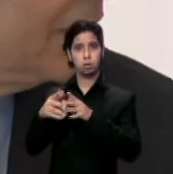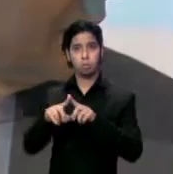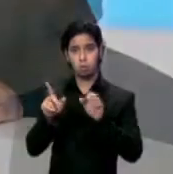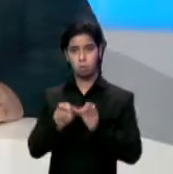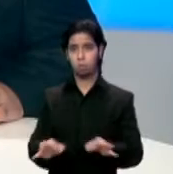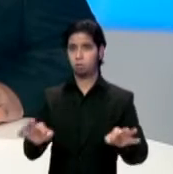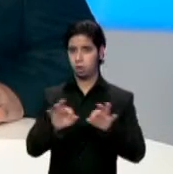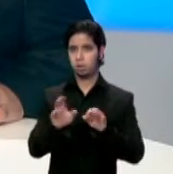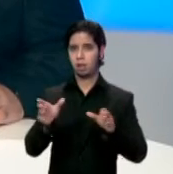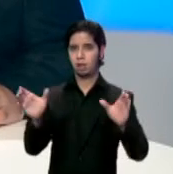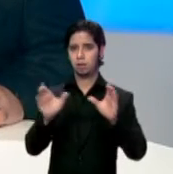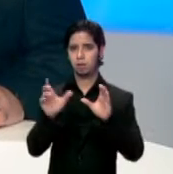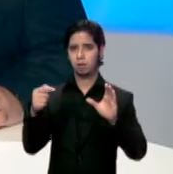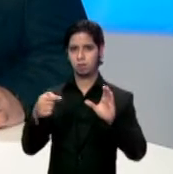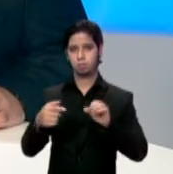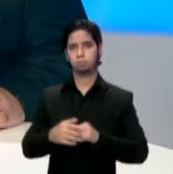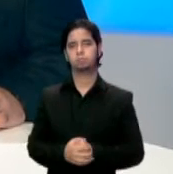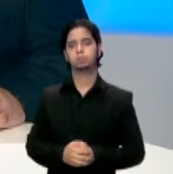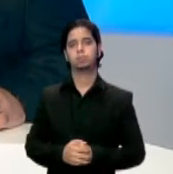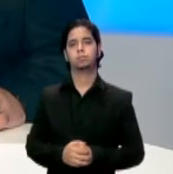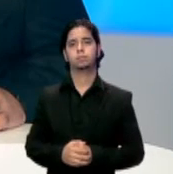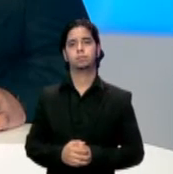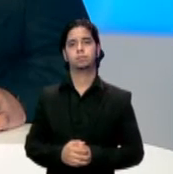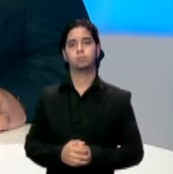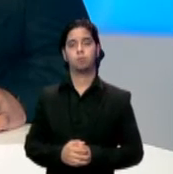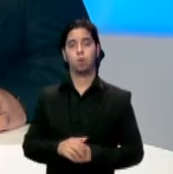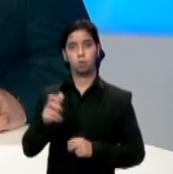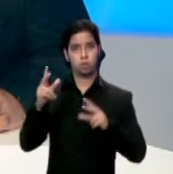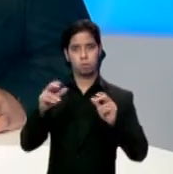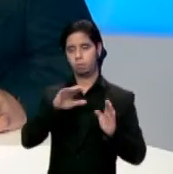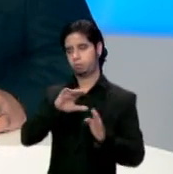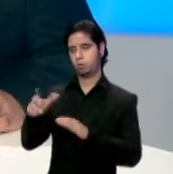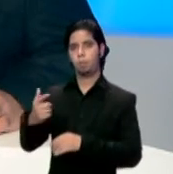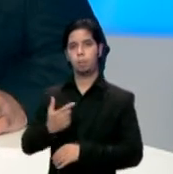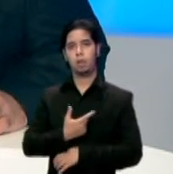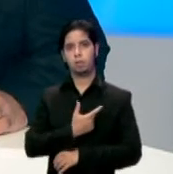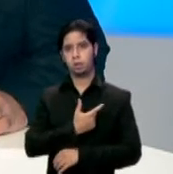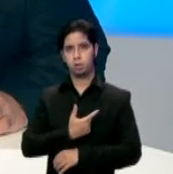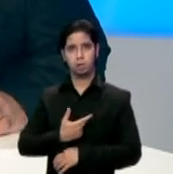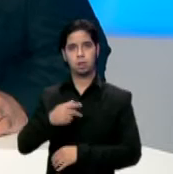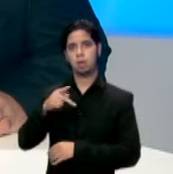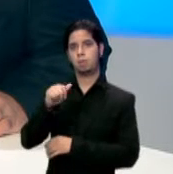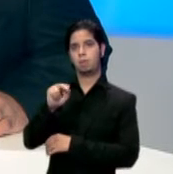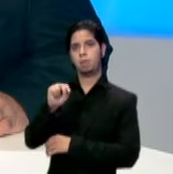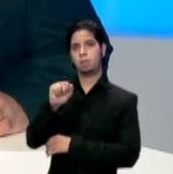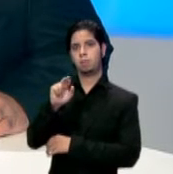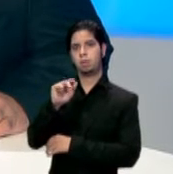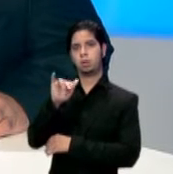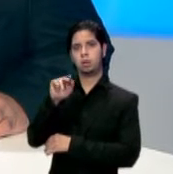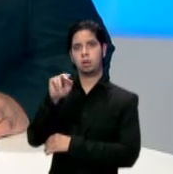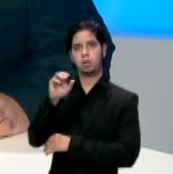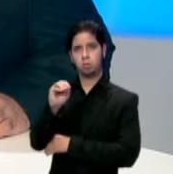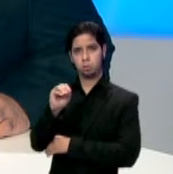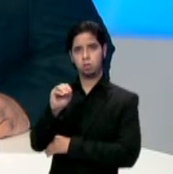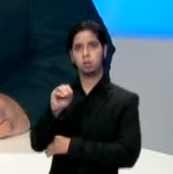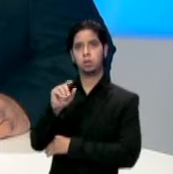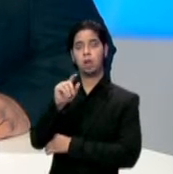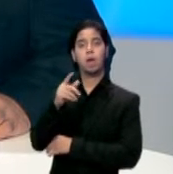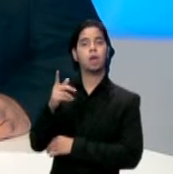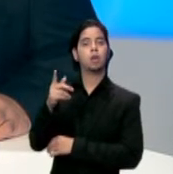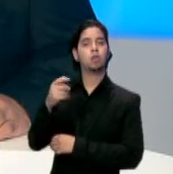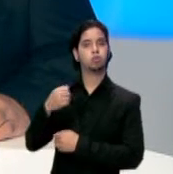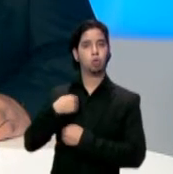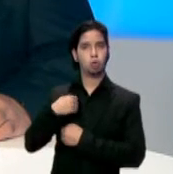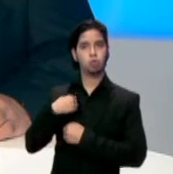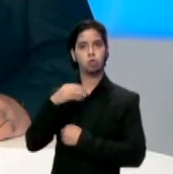En otros temas, los medallistas de los Juegos Panamericanos y Parapanamericanos de Toronto, Canadá,